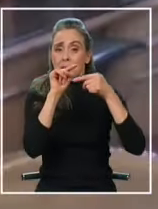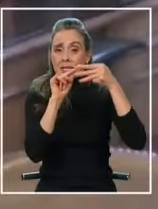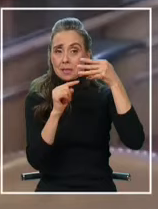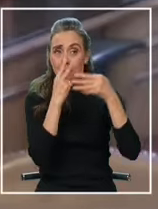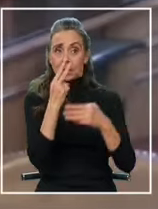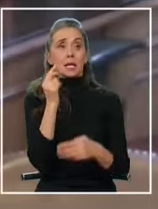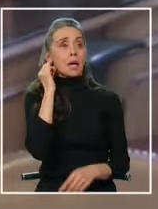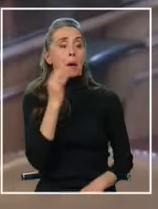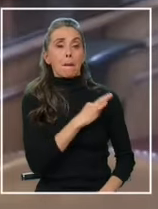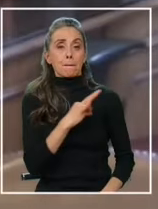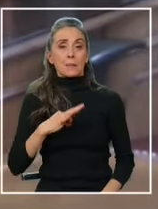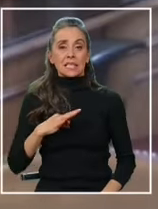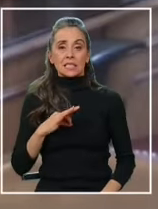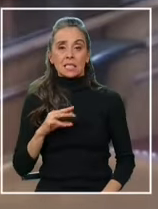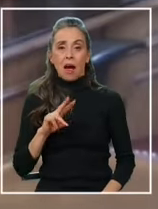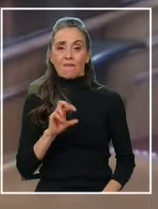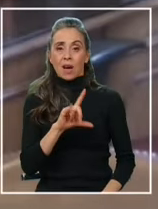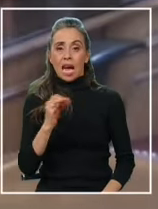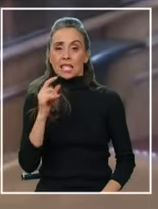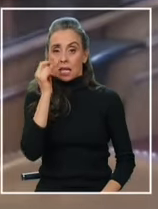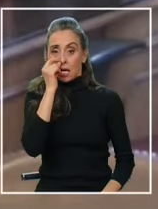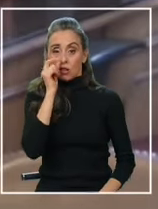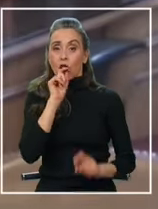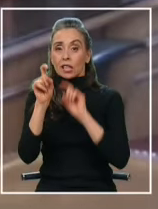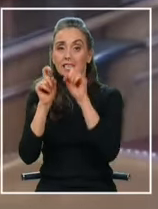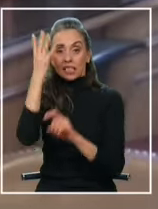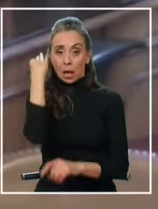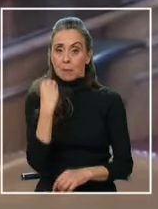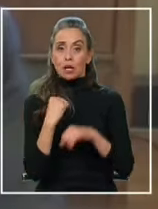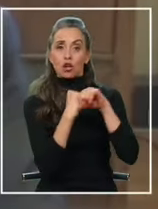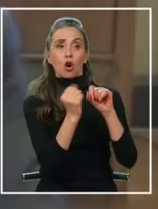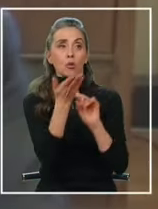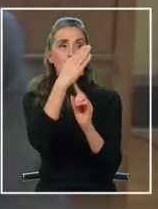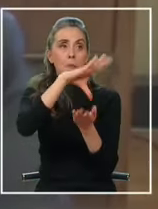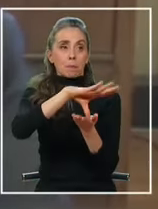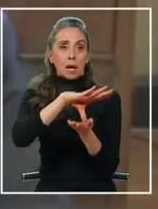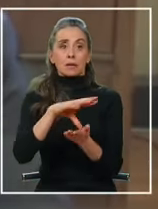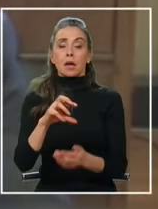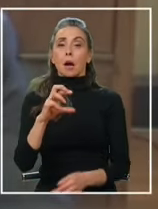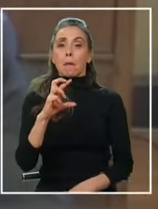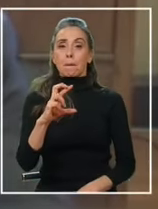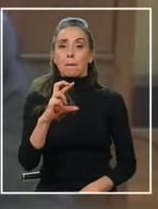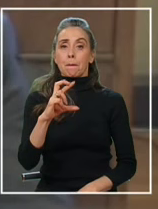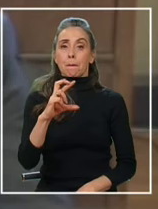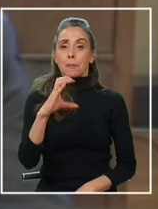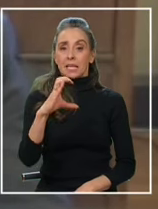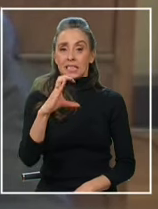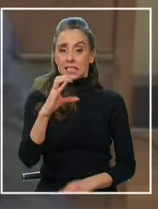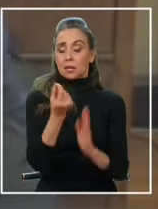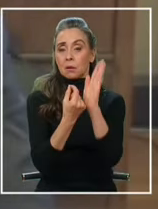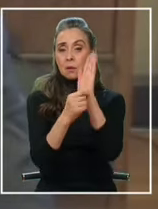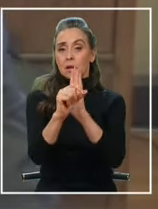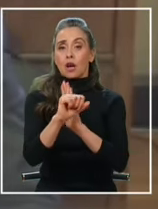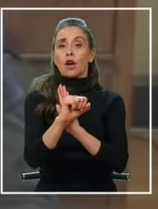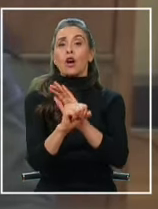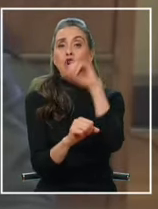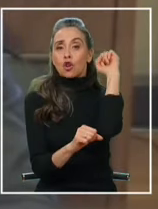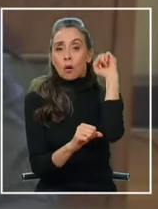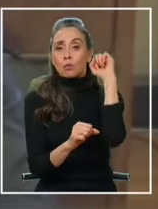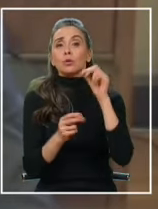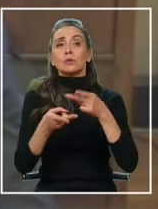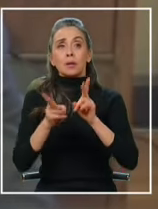La ministra Vallejo critica a la alcaldesa Matei de antipatriota Al Partido Comunista no solamente ha validado y ha